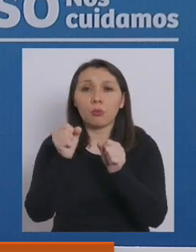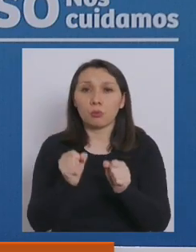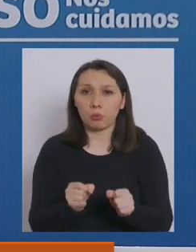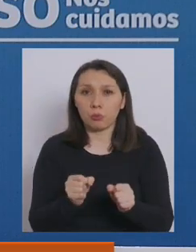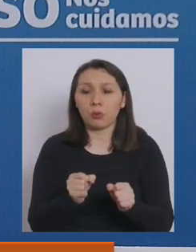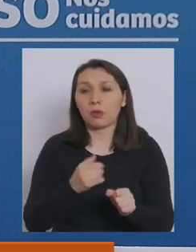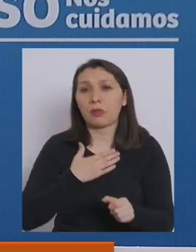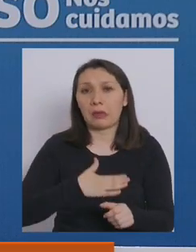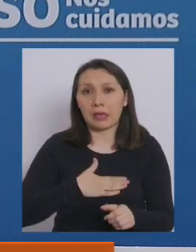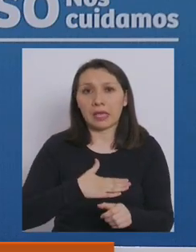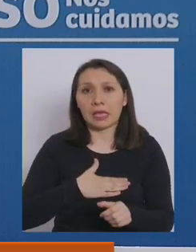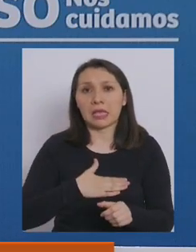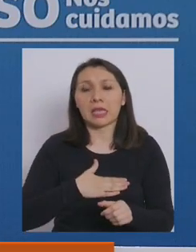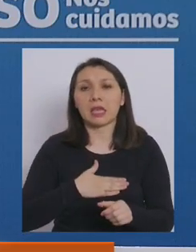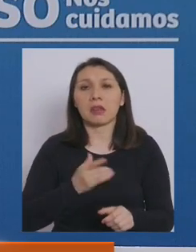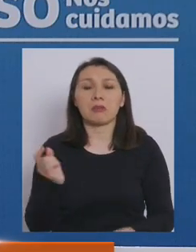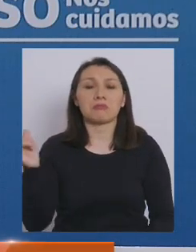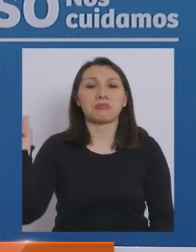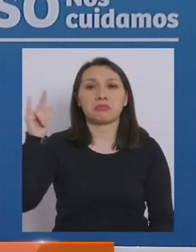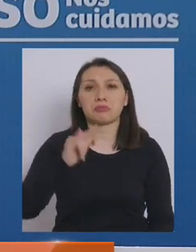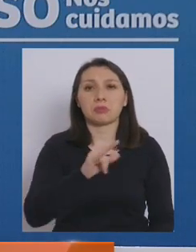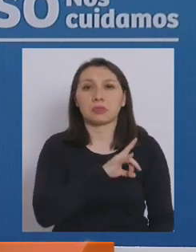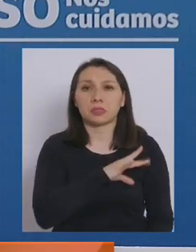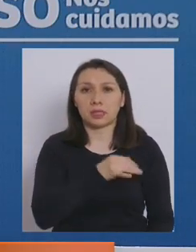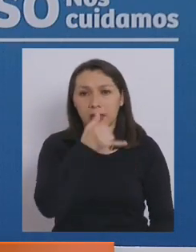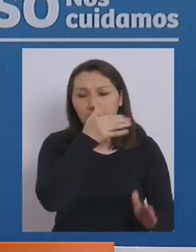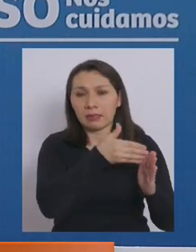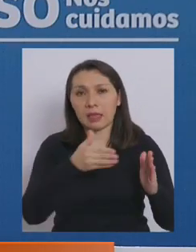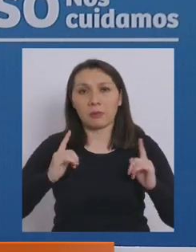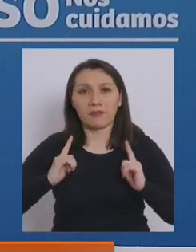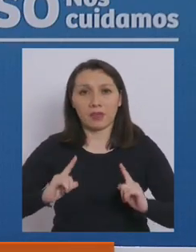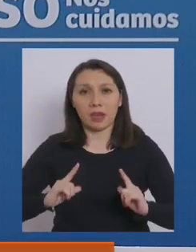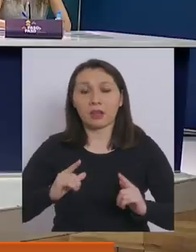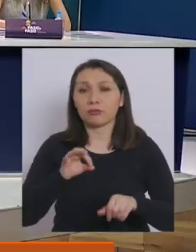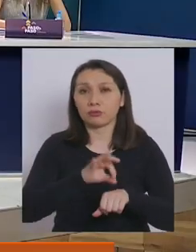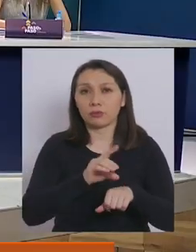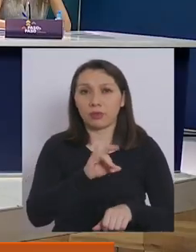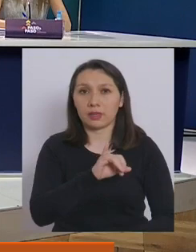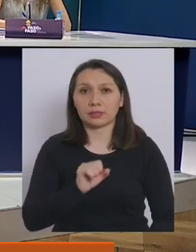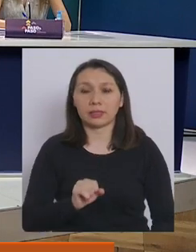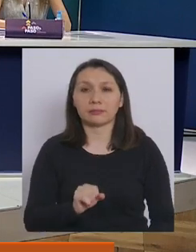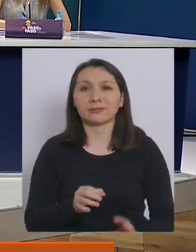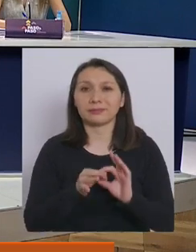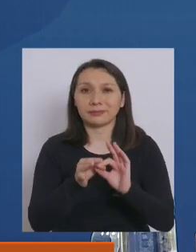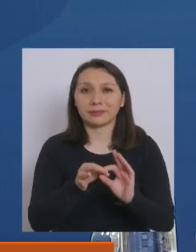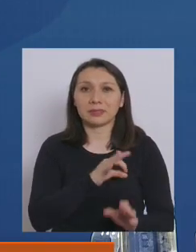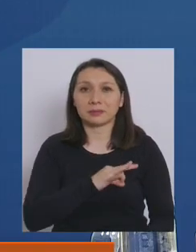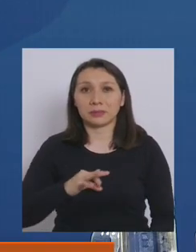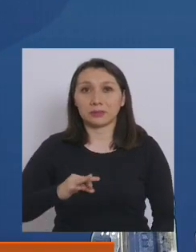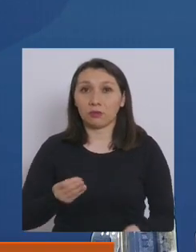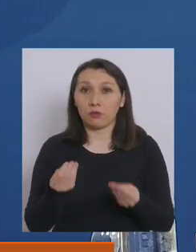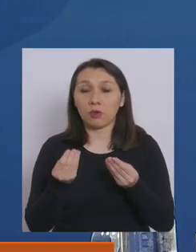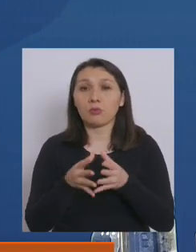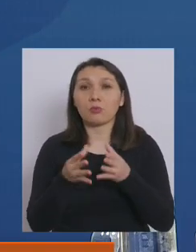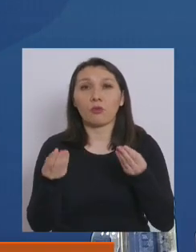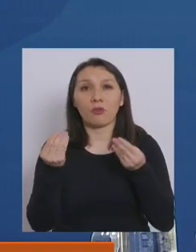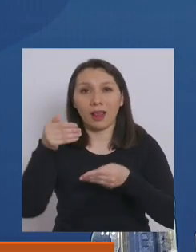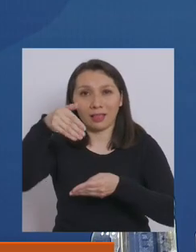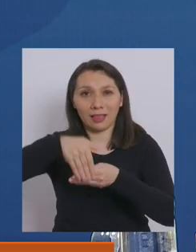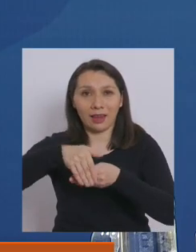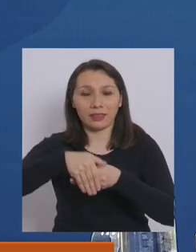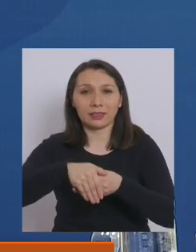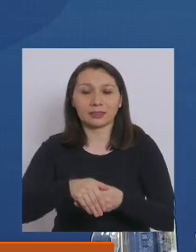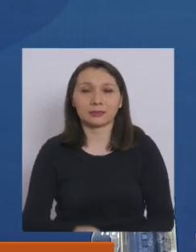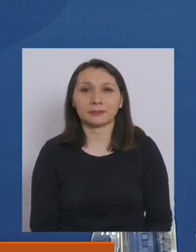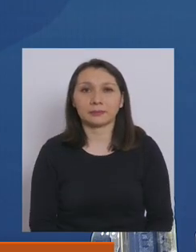querer arribar a Chile durante el periodo estival. Doctora Daza. Muchas gracias, ministro. Bueno, muy buenas tardes.